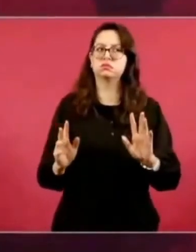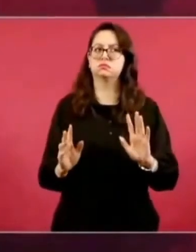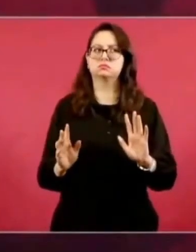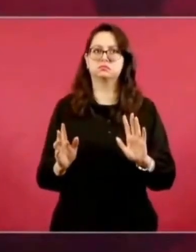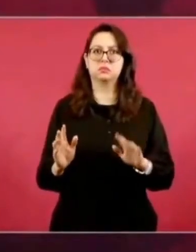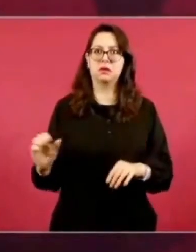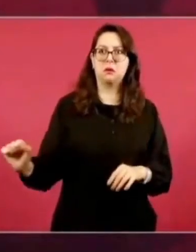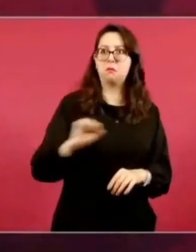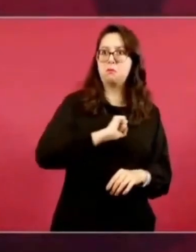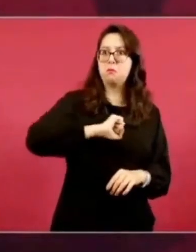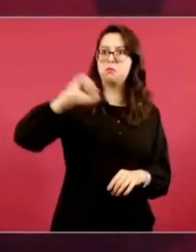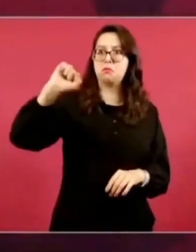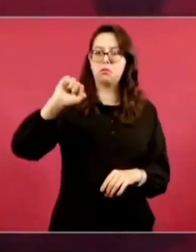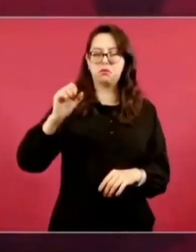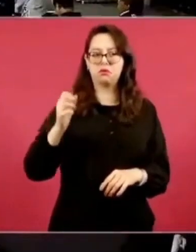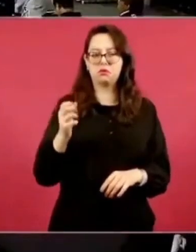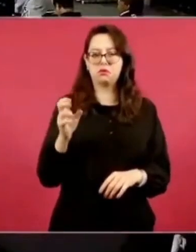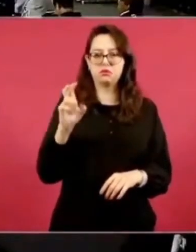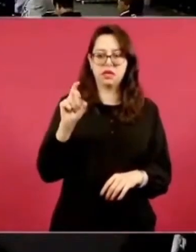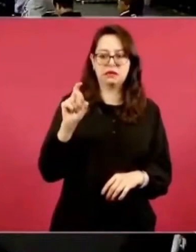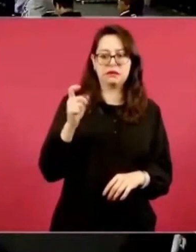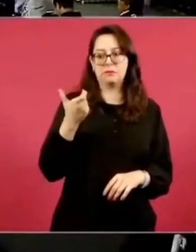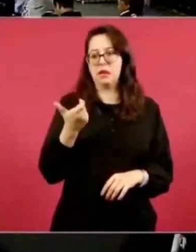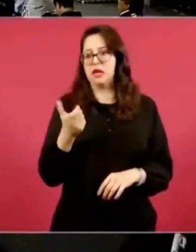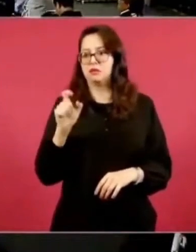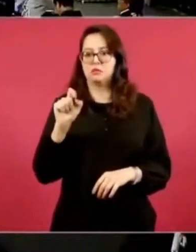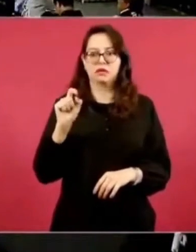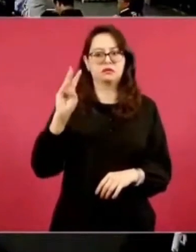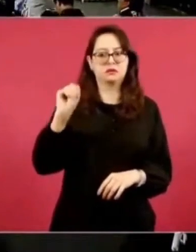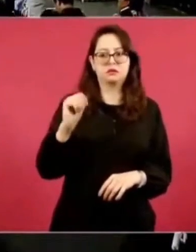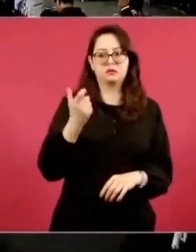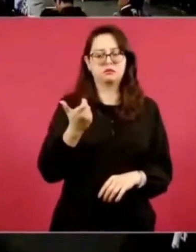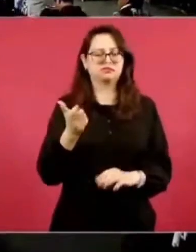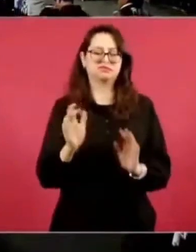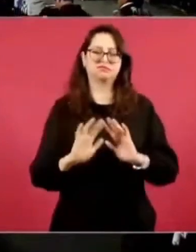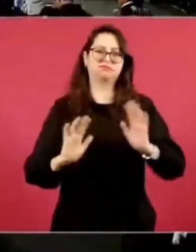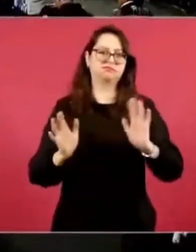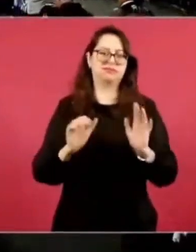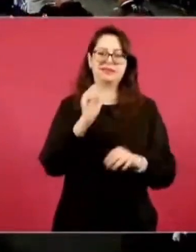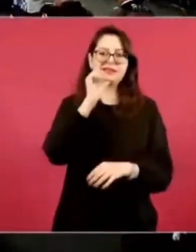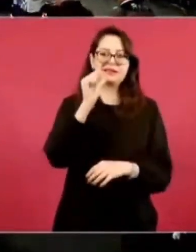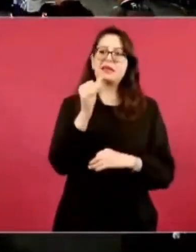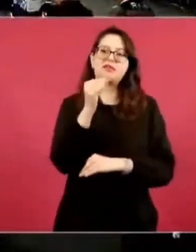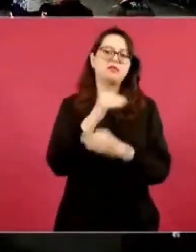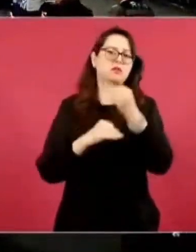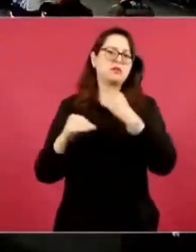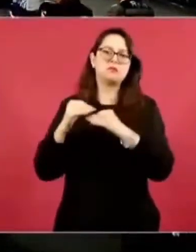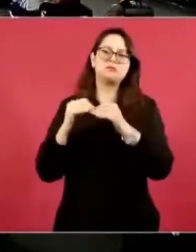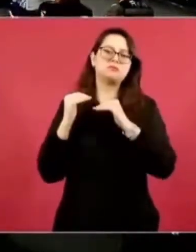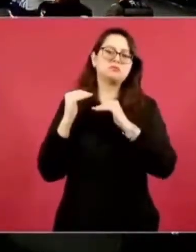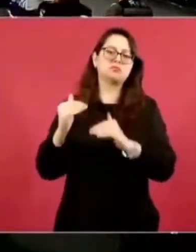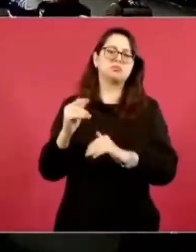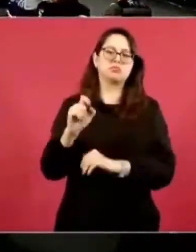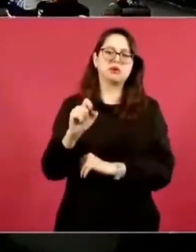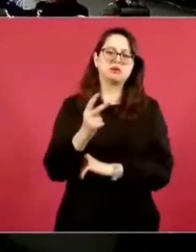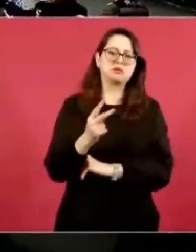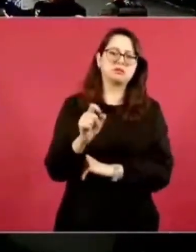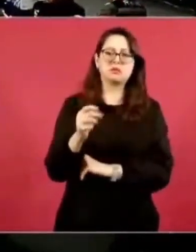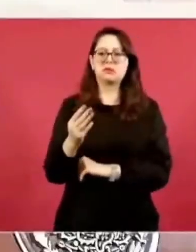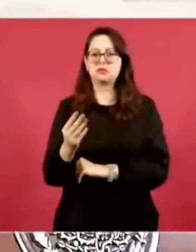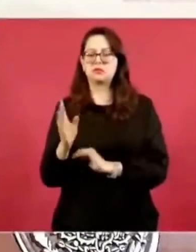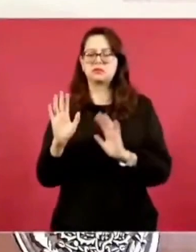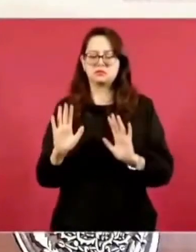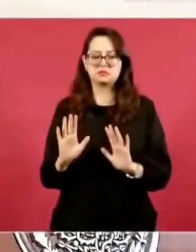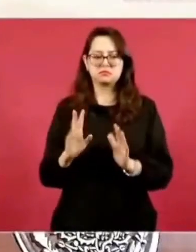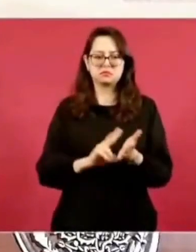con un precio exagerado. no pasaba de 22, 23 pesos la